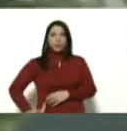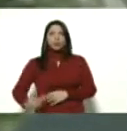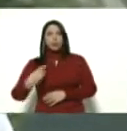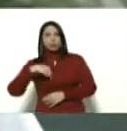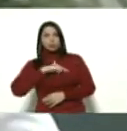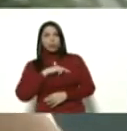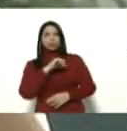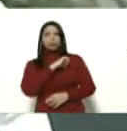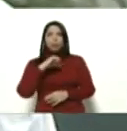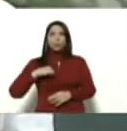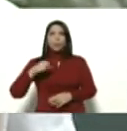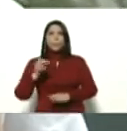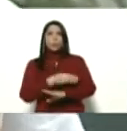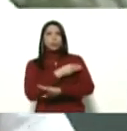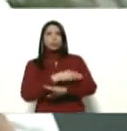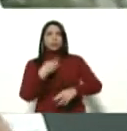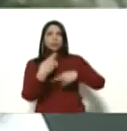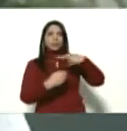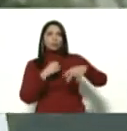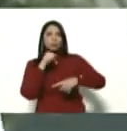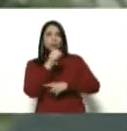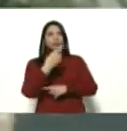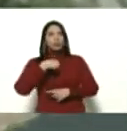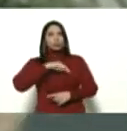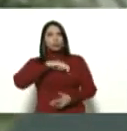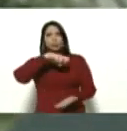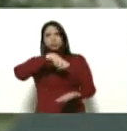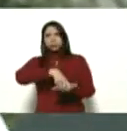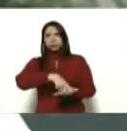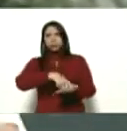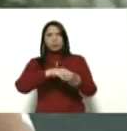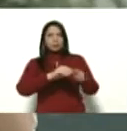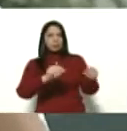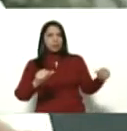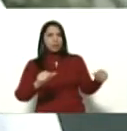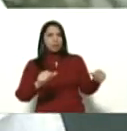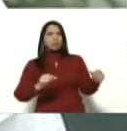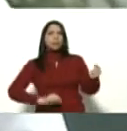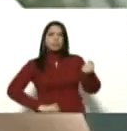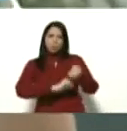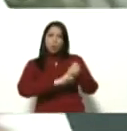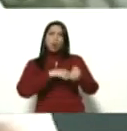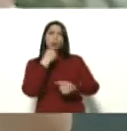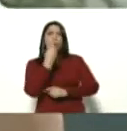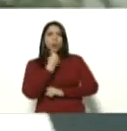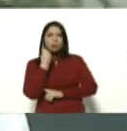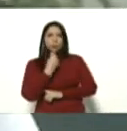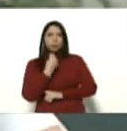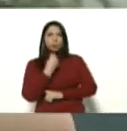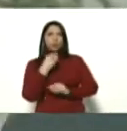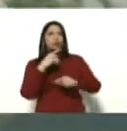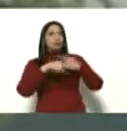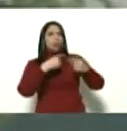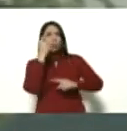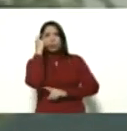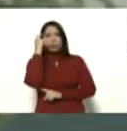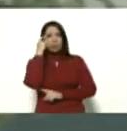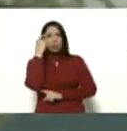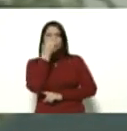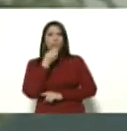revolucionaria y aquí estamos rodilla en tierra cuente usted con una juventud que todos los días está